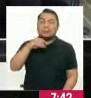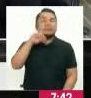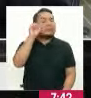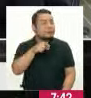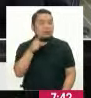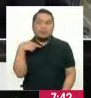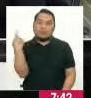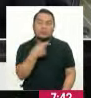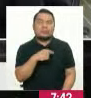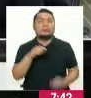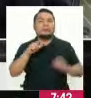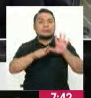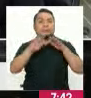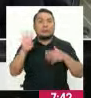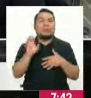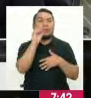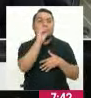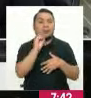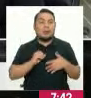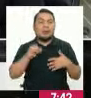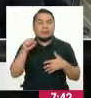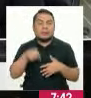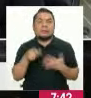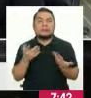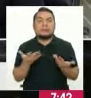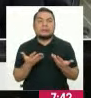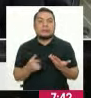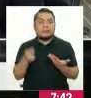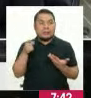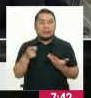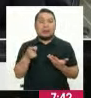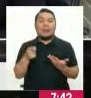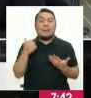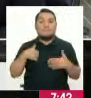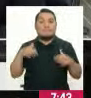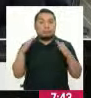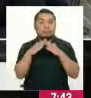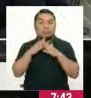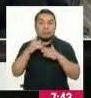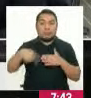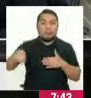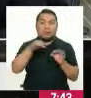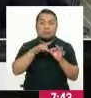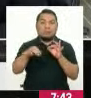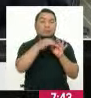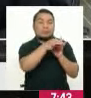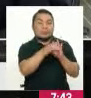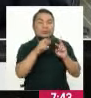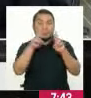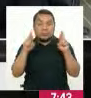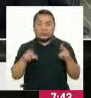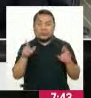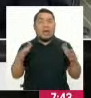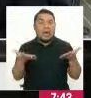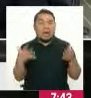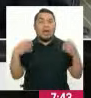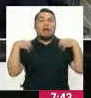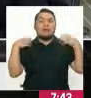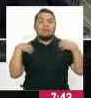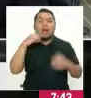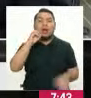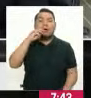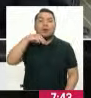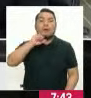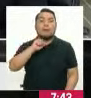hay el 74% de las municipalidades, provinciales y distritales, cuentan con la oficina de